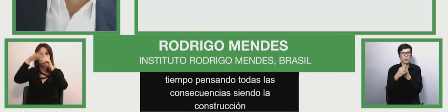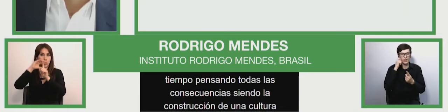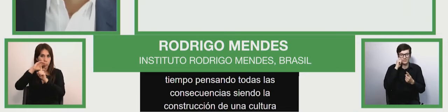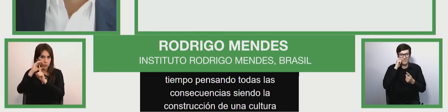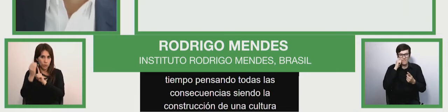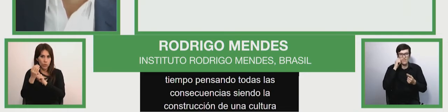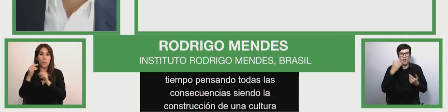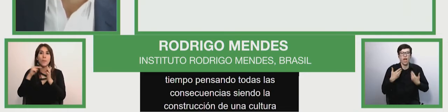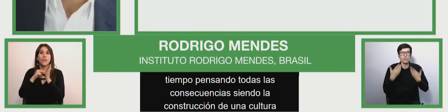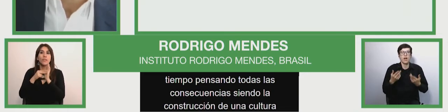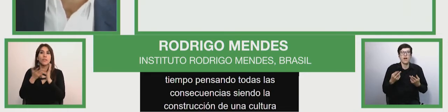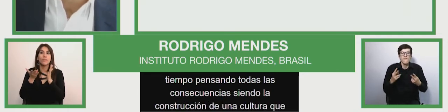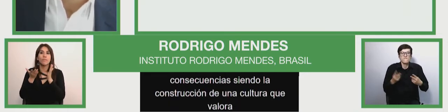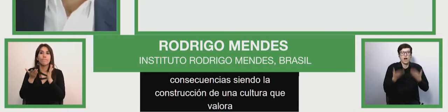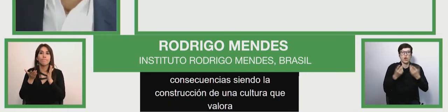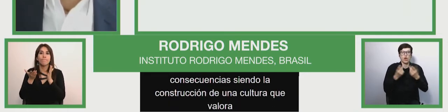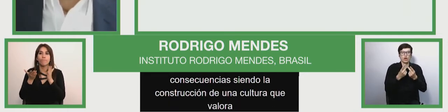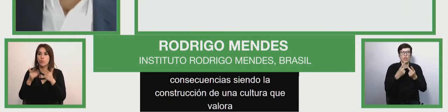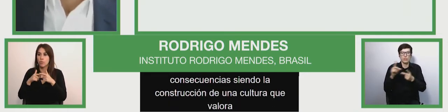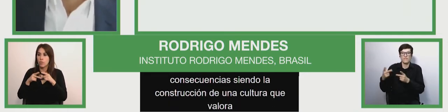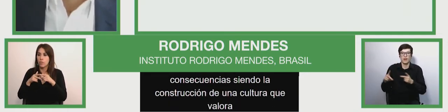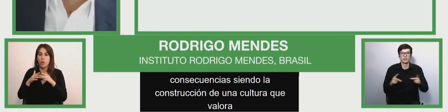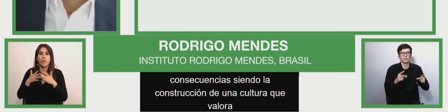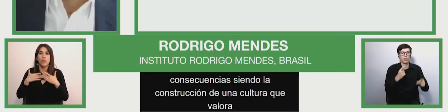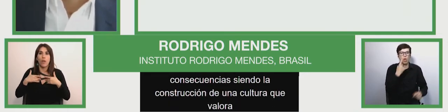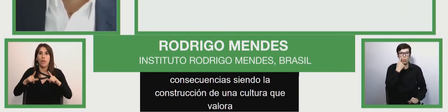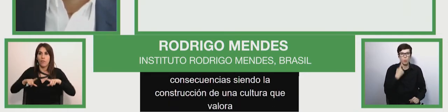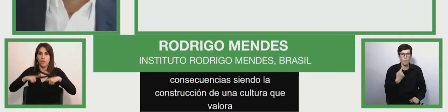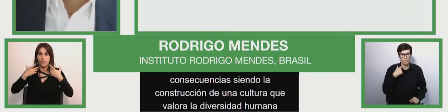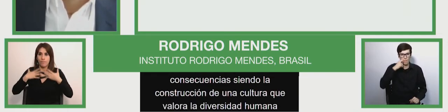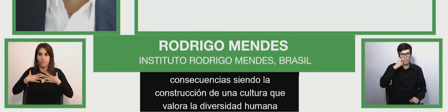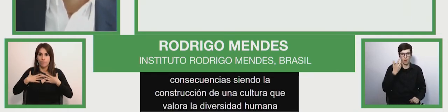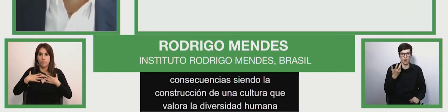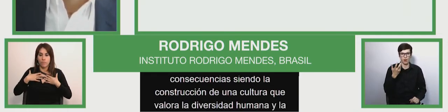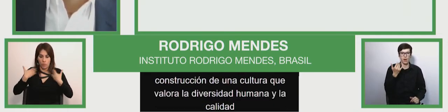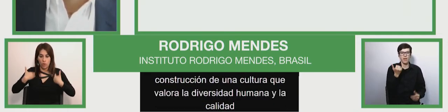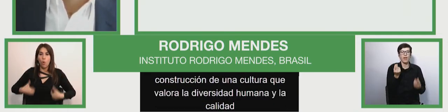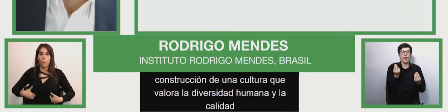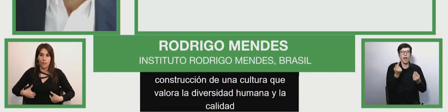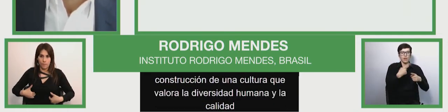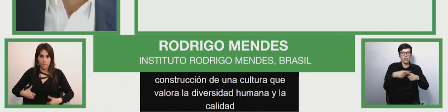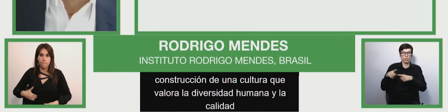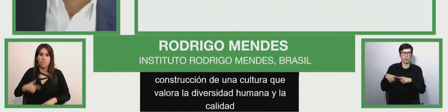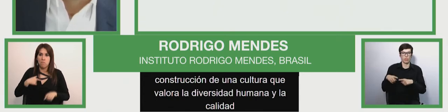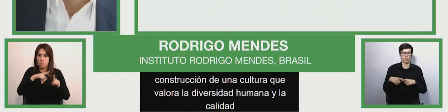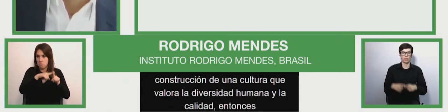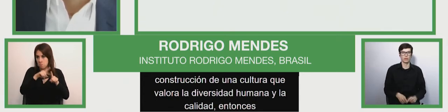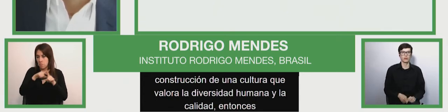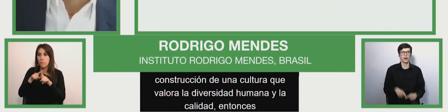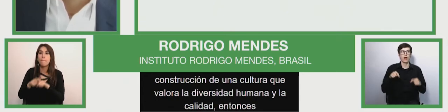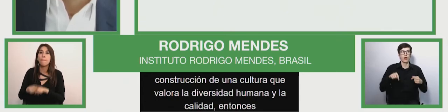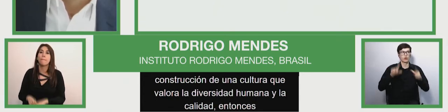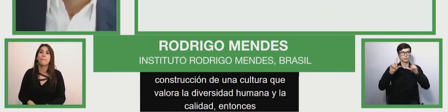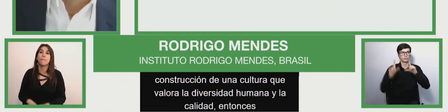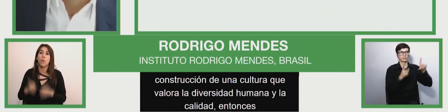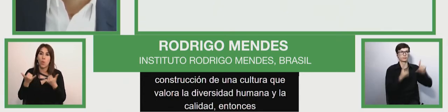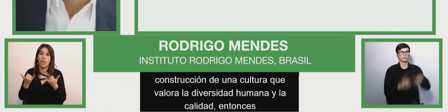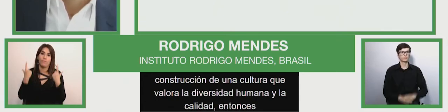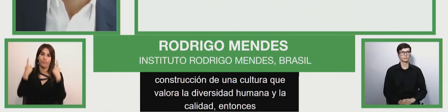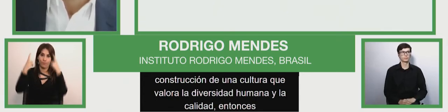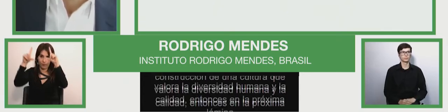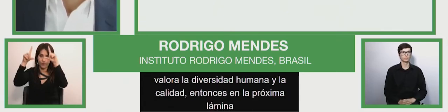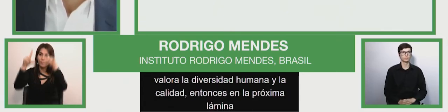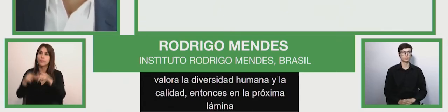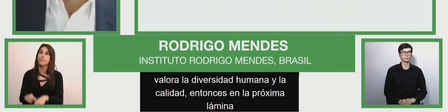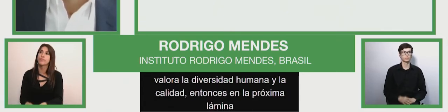diversidad humana y la calidad entonces al ir a la próxima lámina los